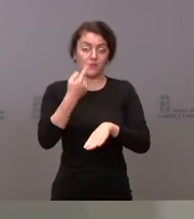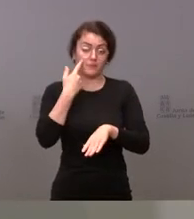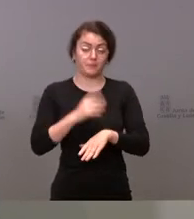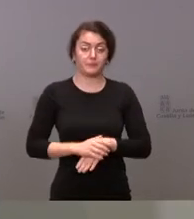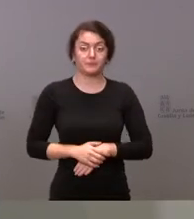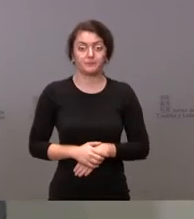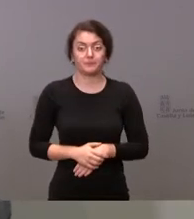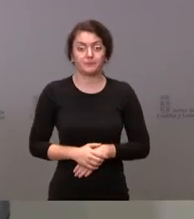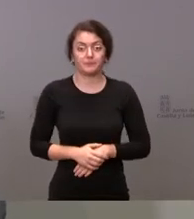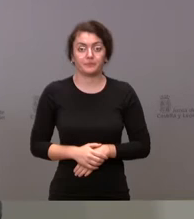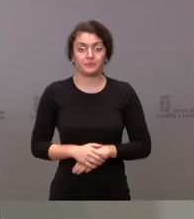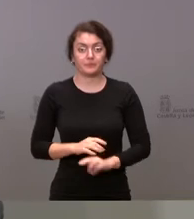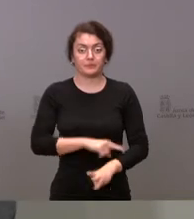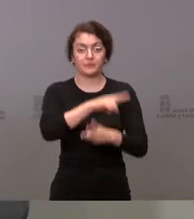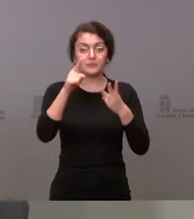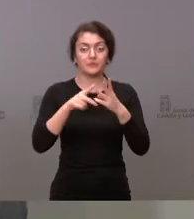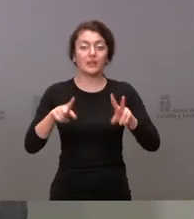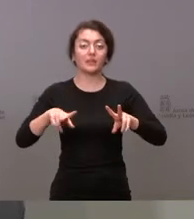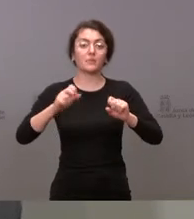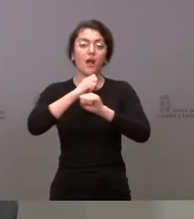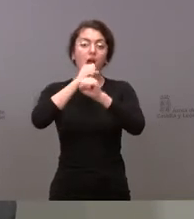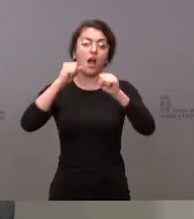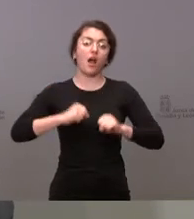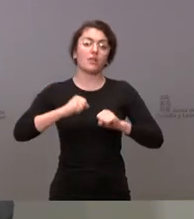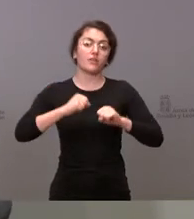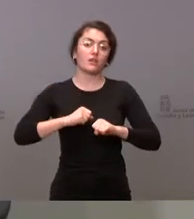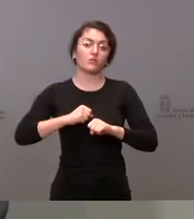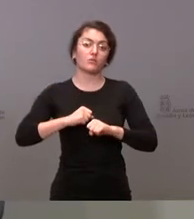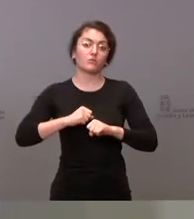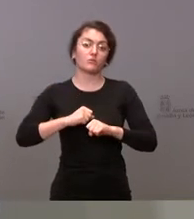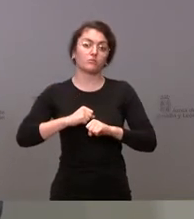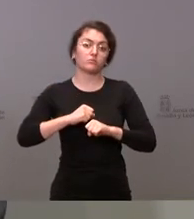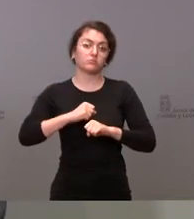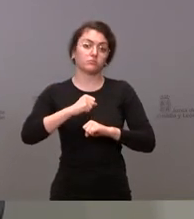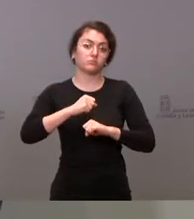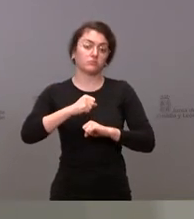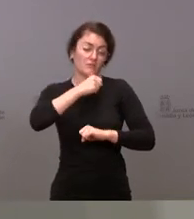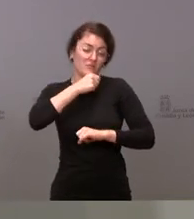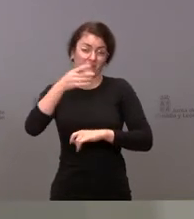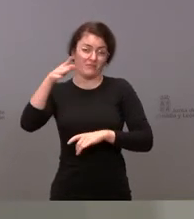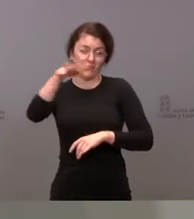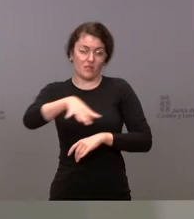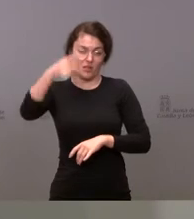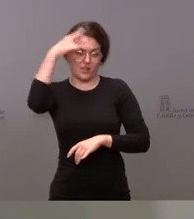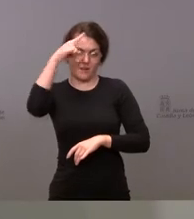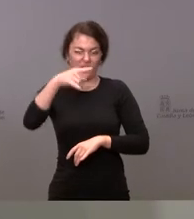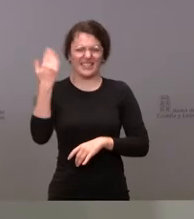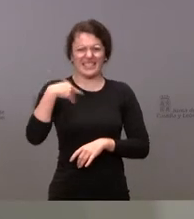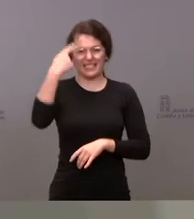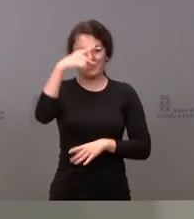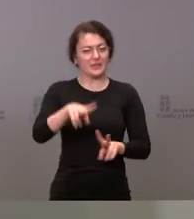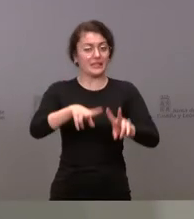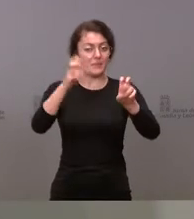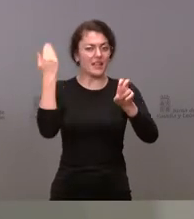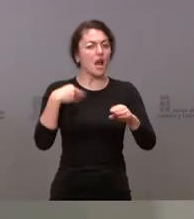Sobre la pregunta que me hace de los ancianos en Sanamanca. Sabe usted que este es un asunto que ya se ha corregido, que ya